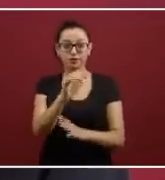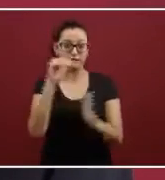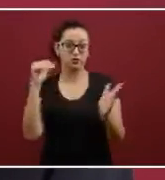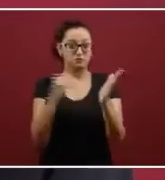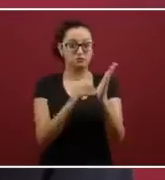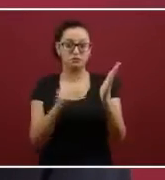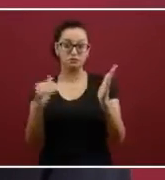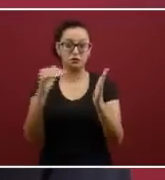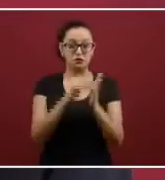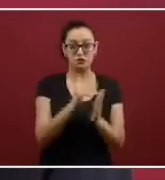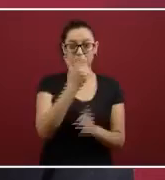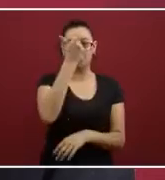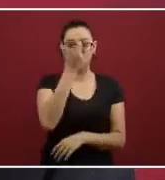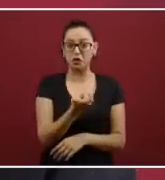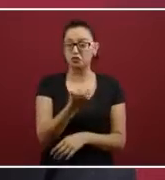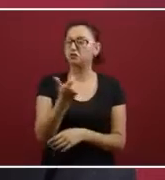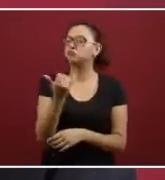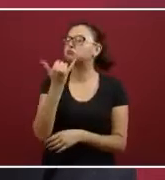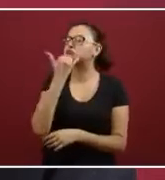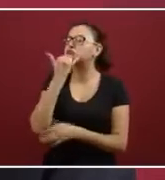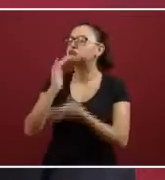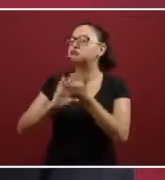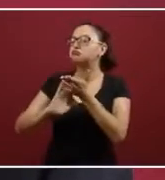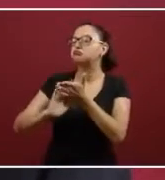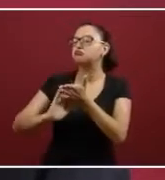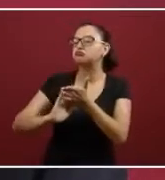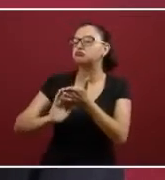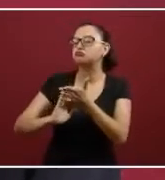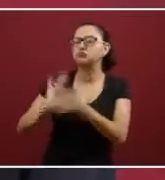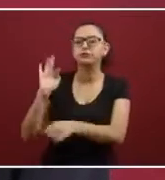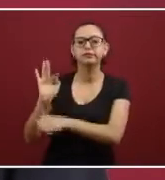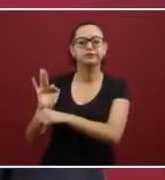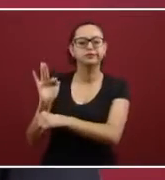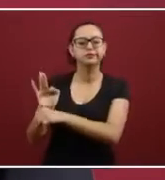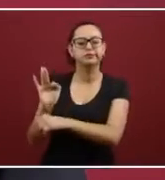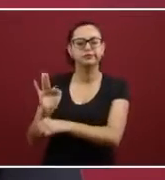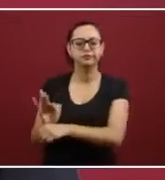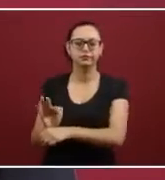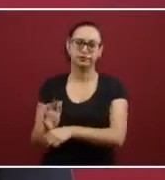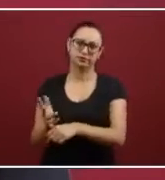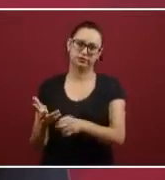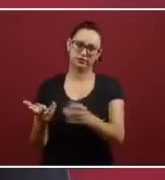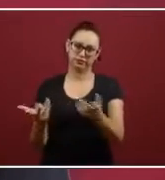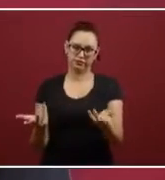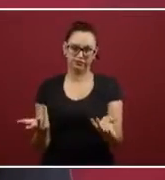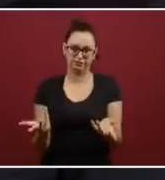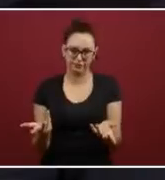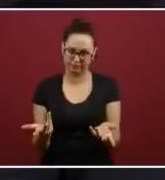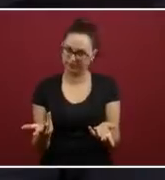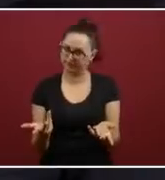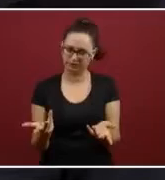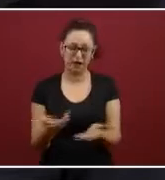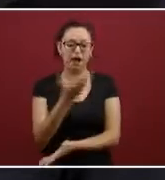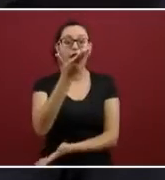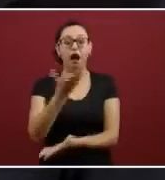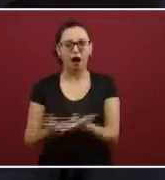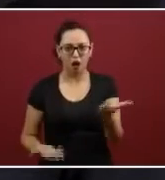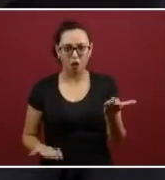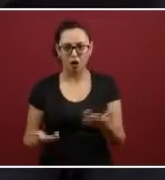Yo espero que todos cumplamos con nuestra responsabilidad,